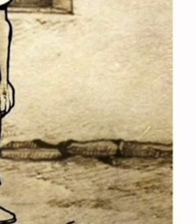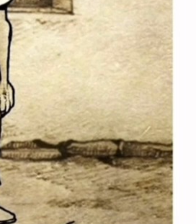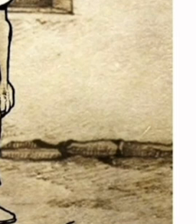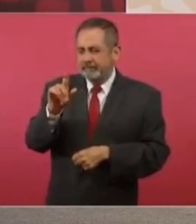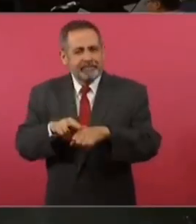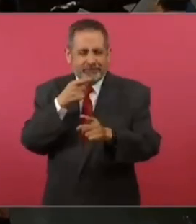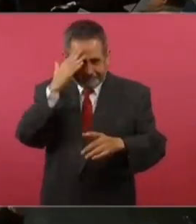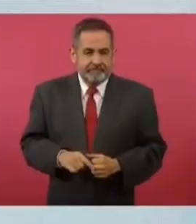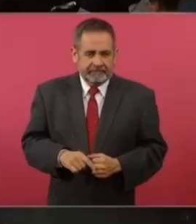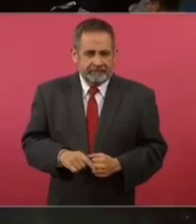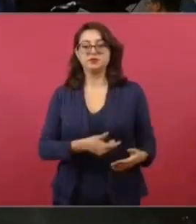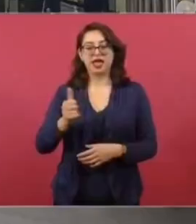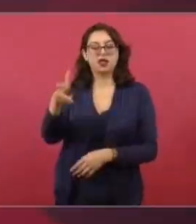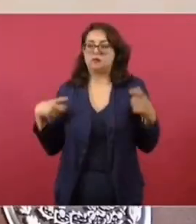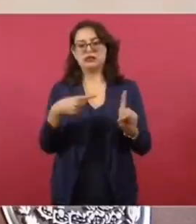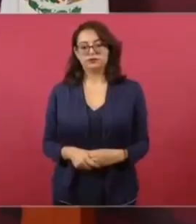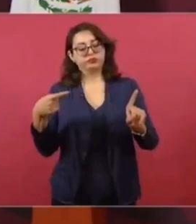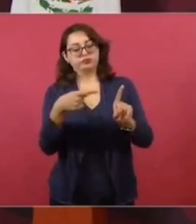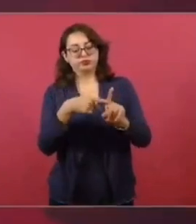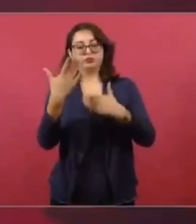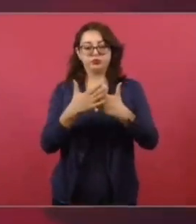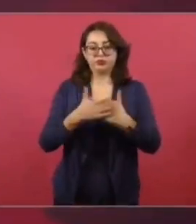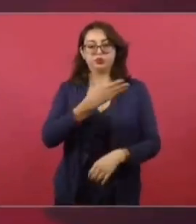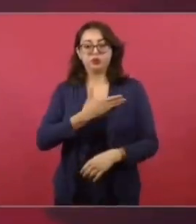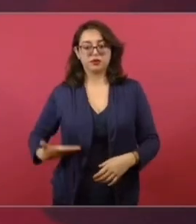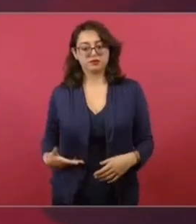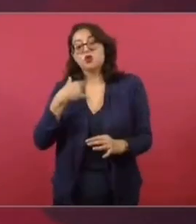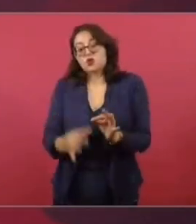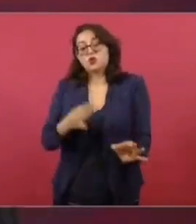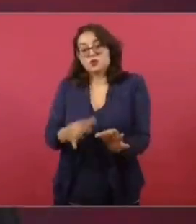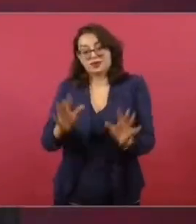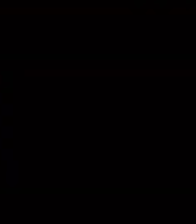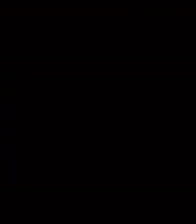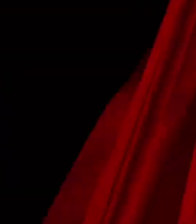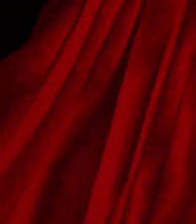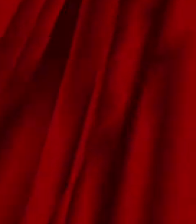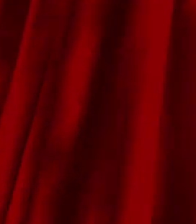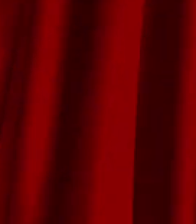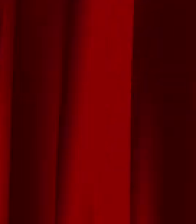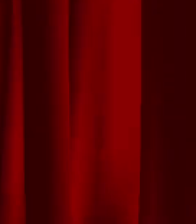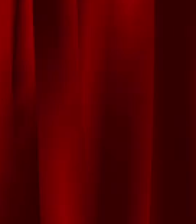Replico. Unos momentos después. Ya cumplí, no vayan a decir que no.